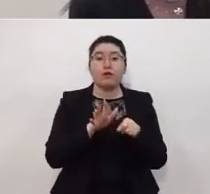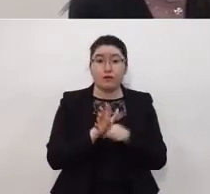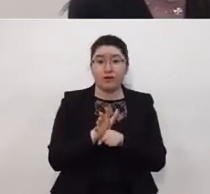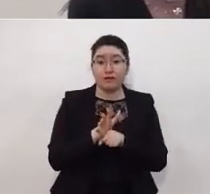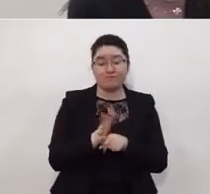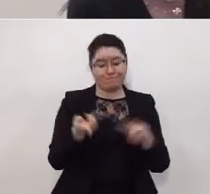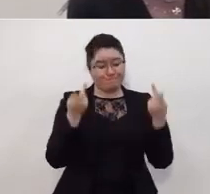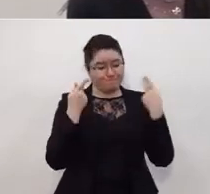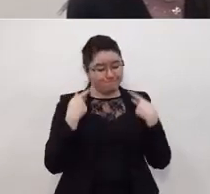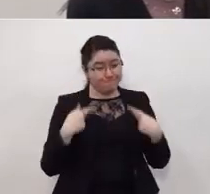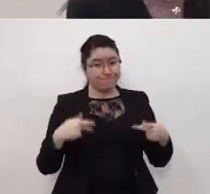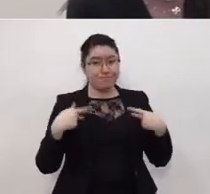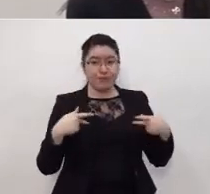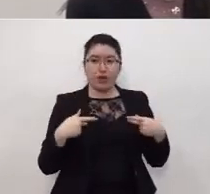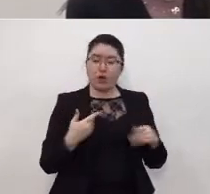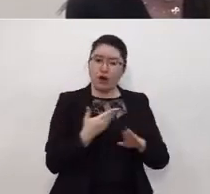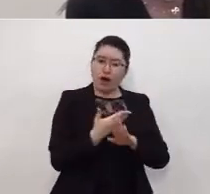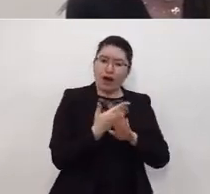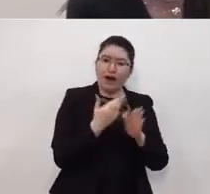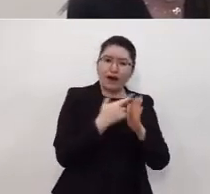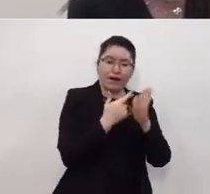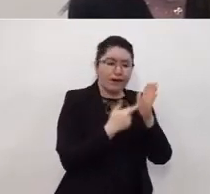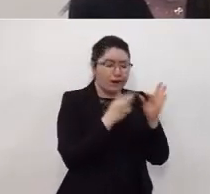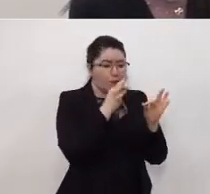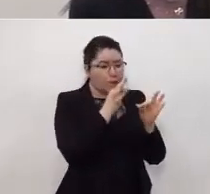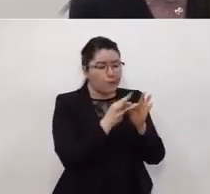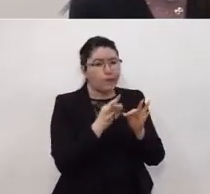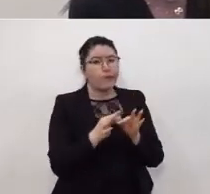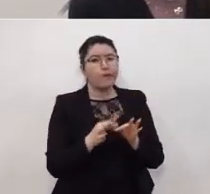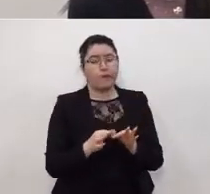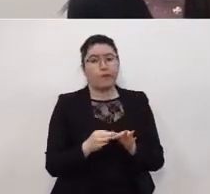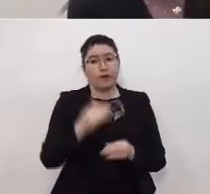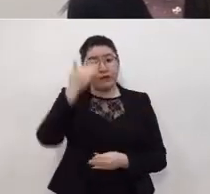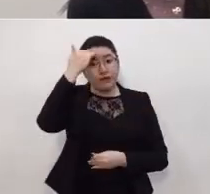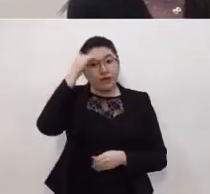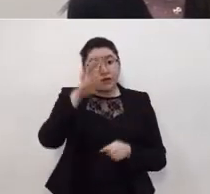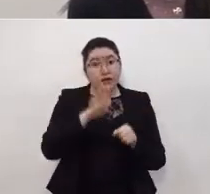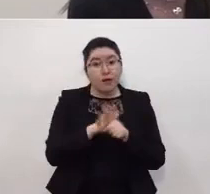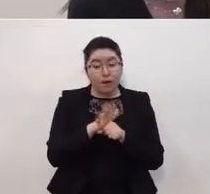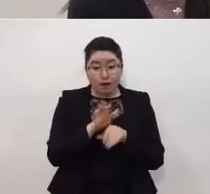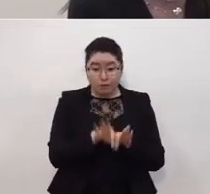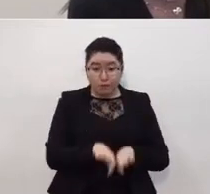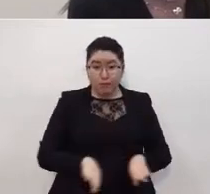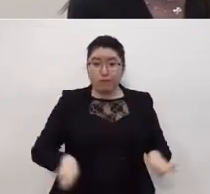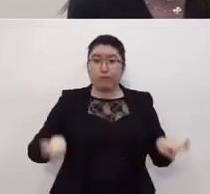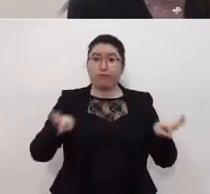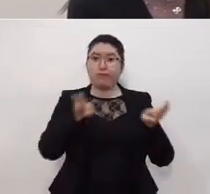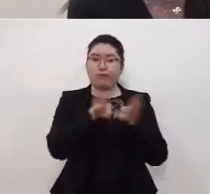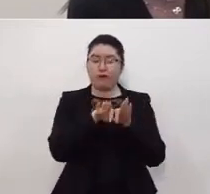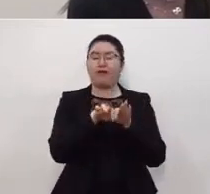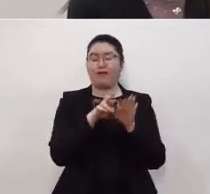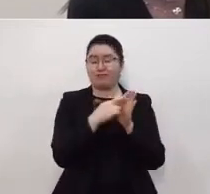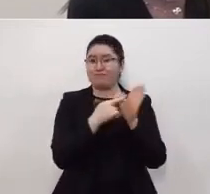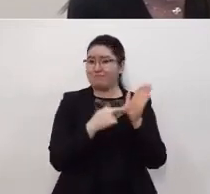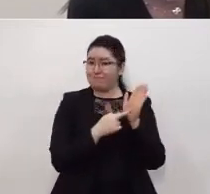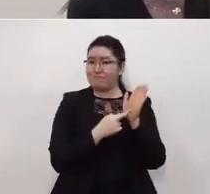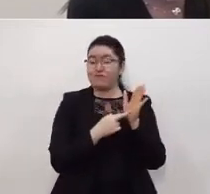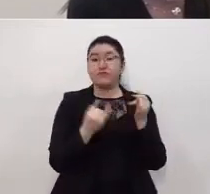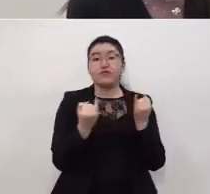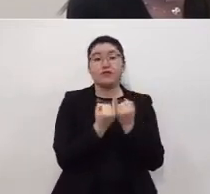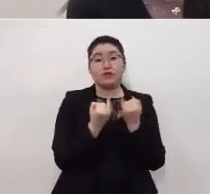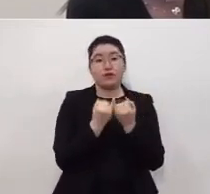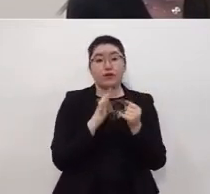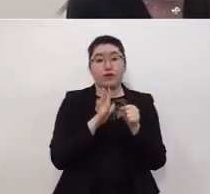personas siguieran las medidas de precaución tomaran conciencia de la importancia de estas medidas y apelamos